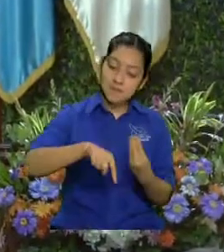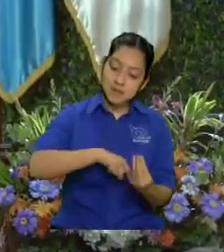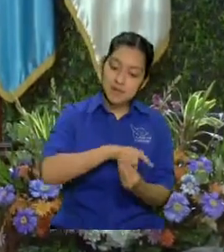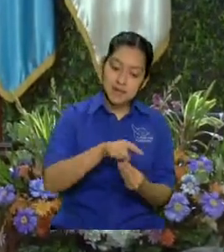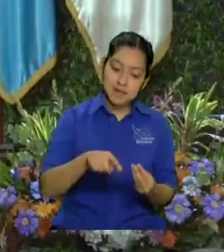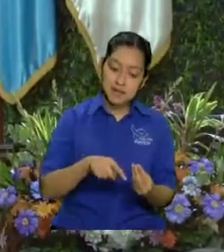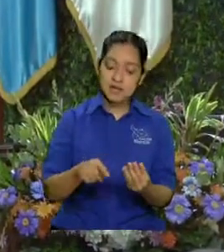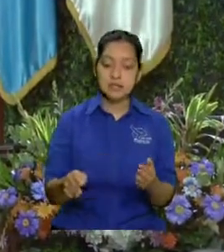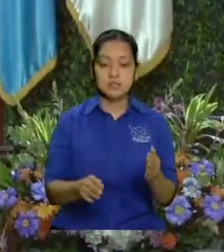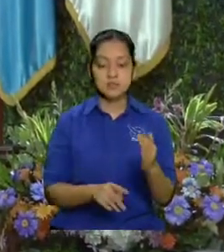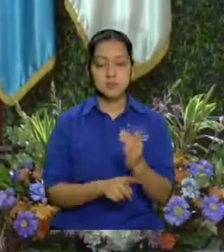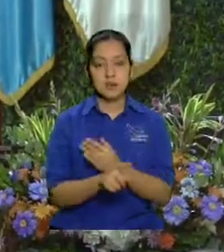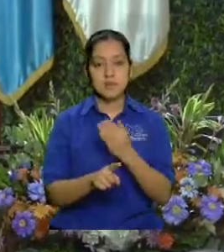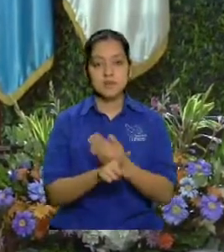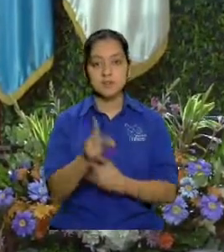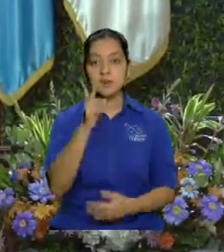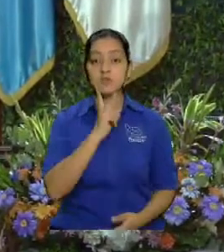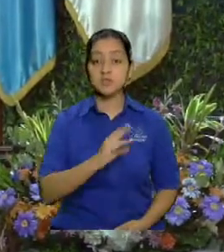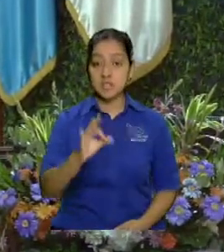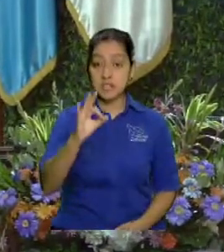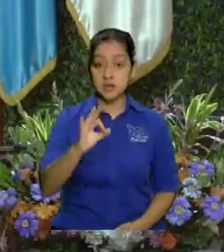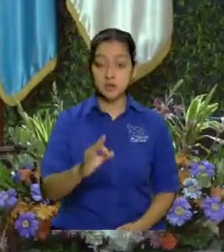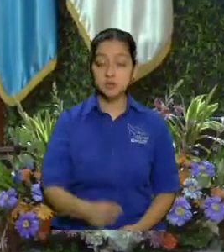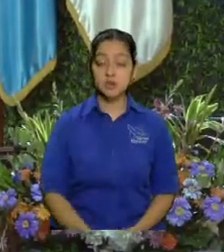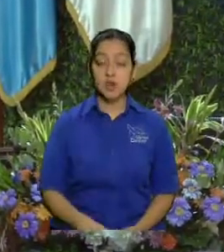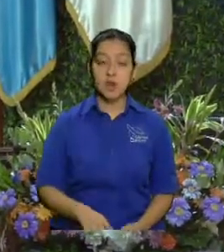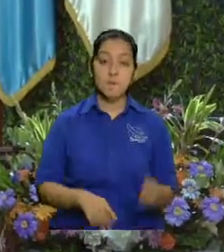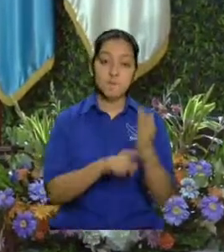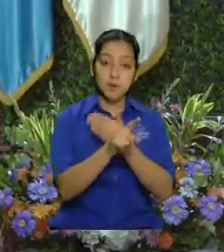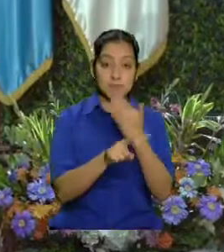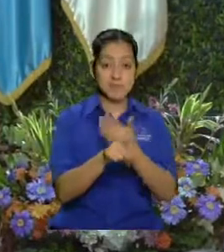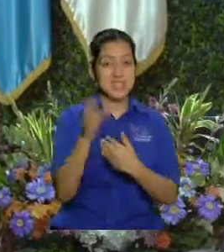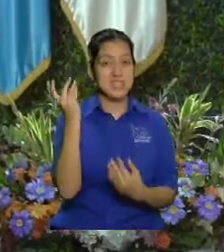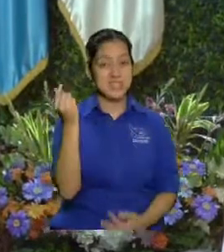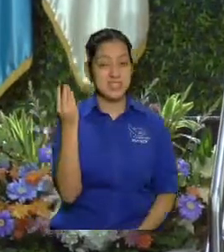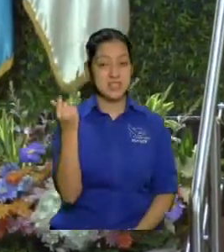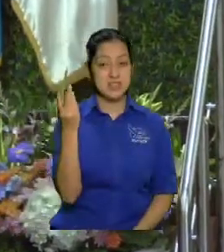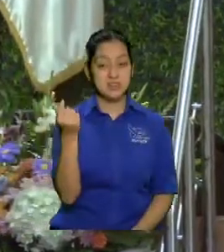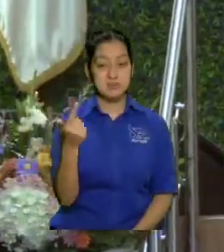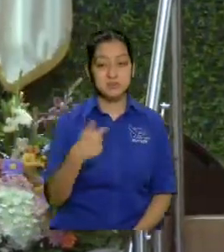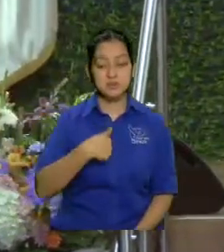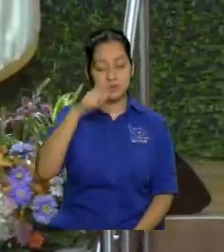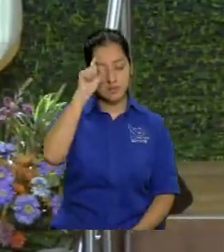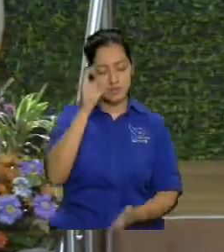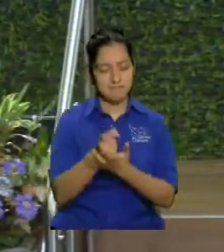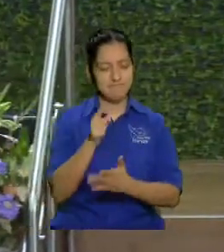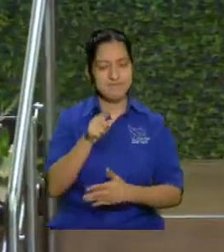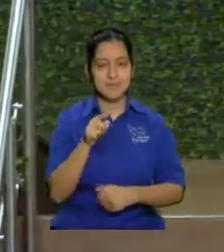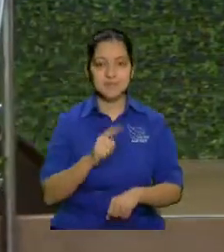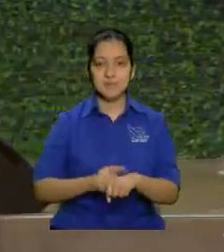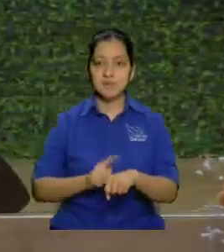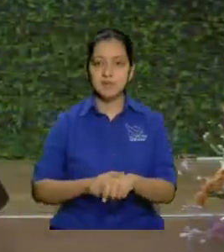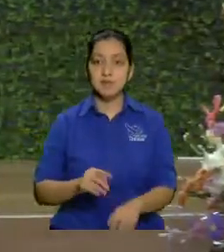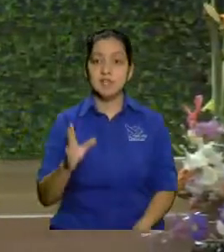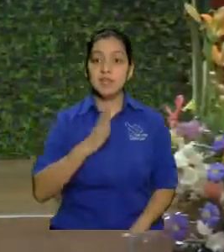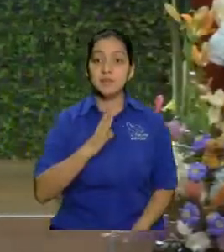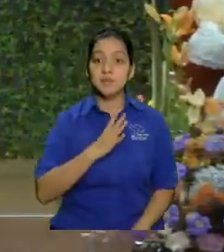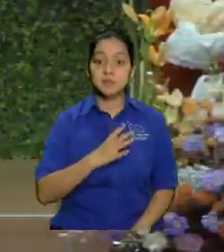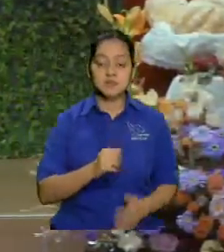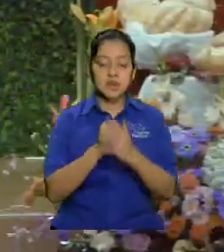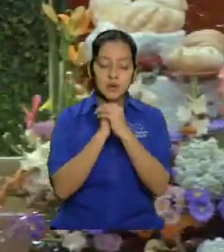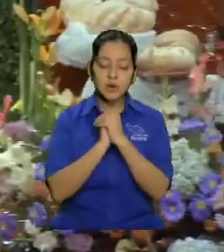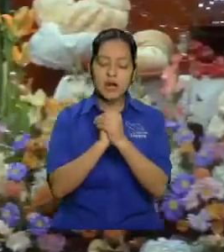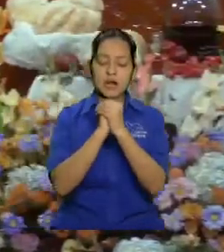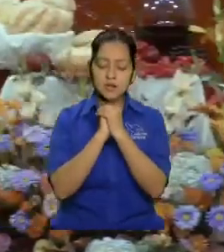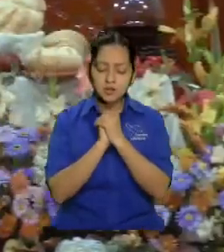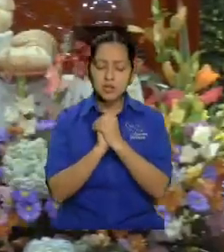divorcio problemas de de de dinero creo que en ese momento habría que orar y orar